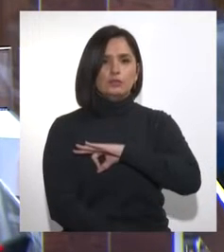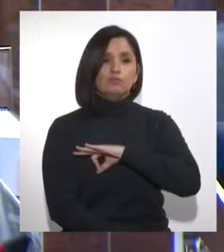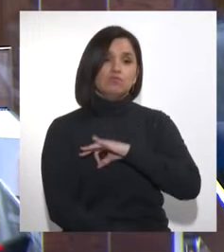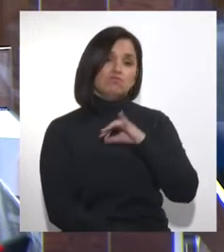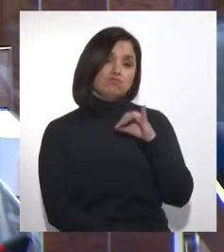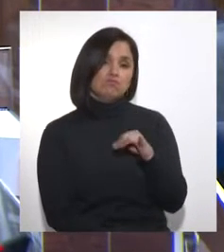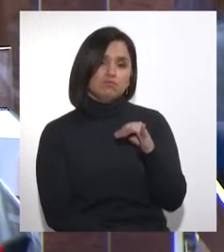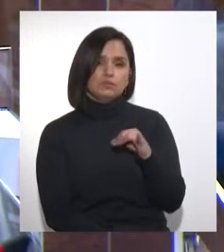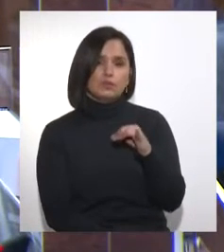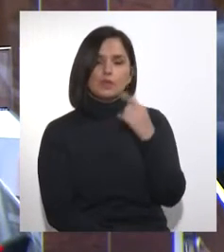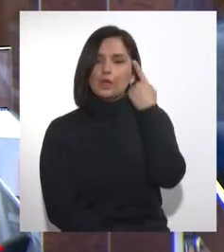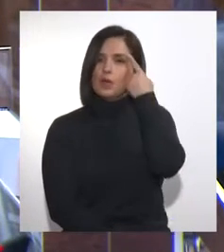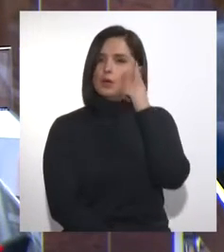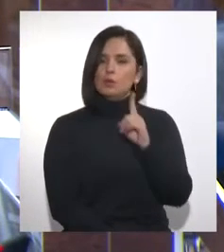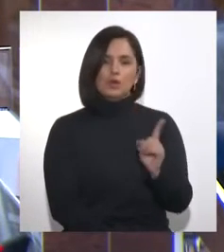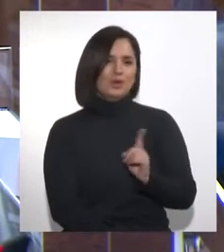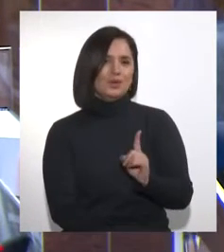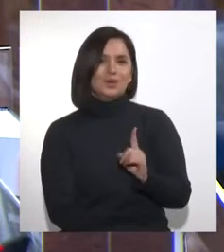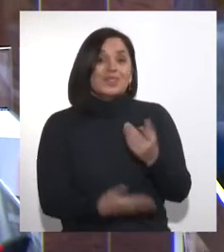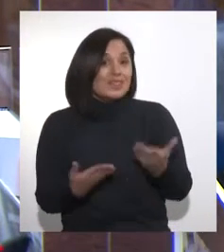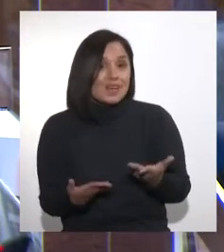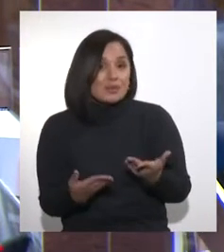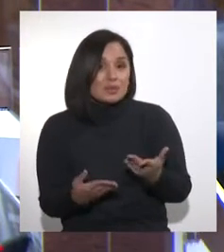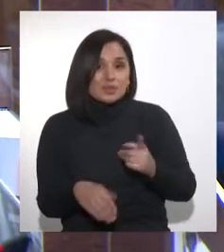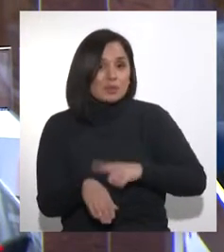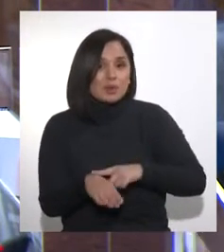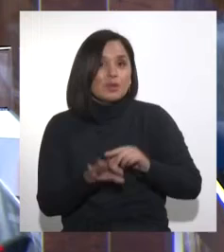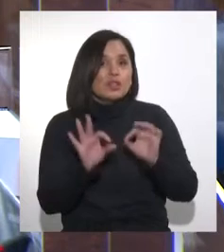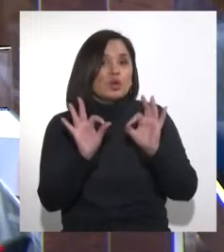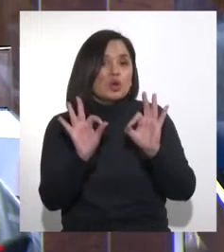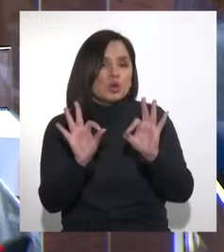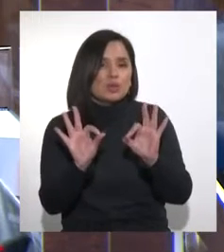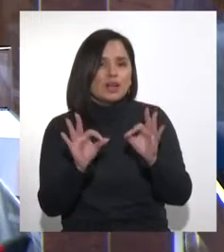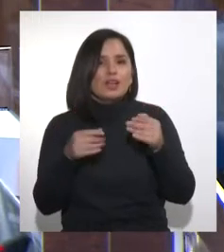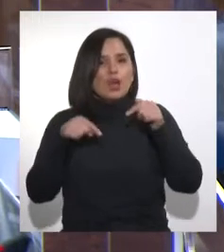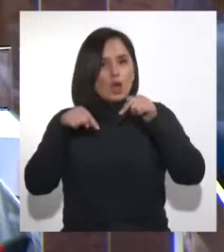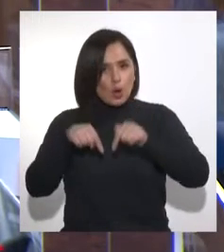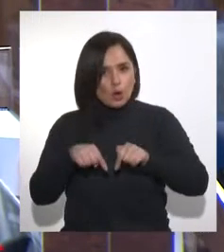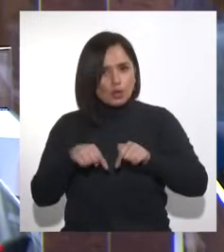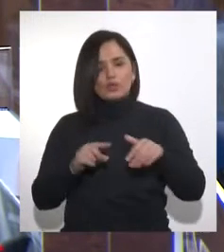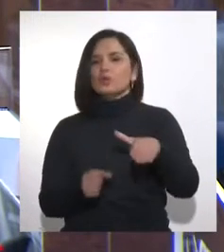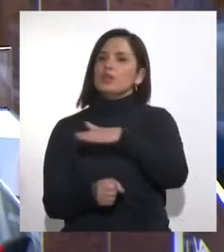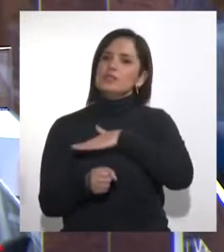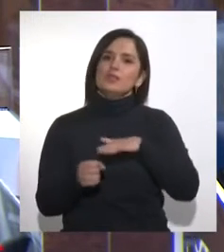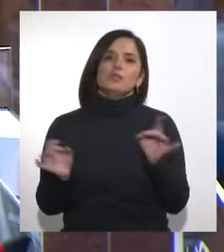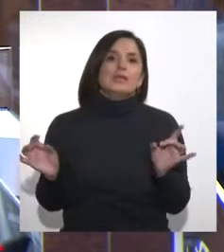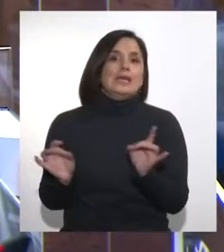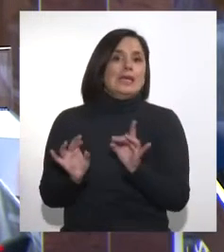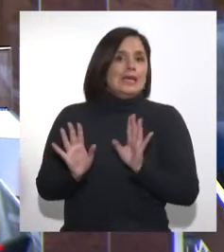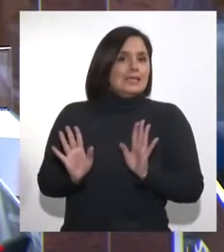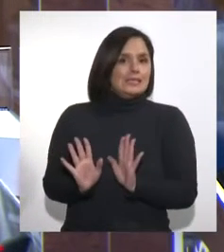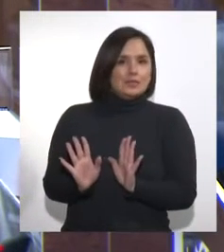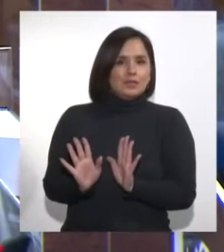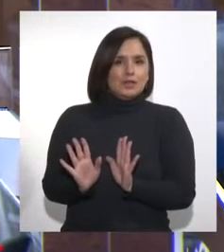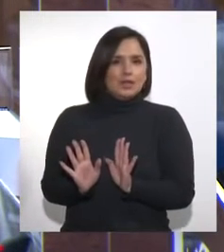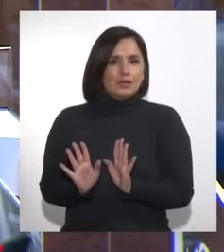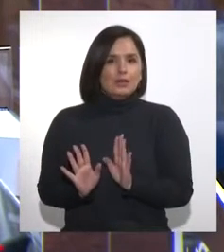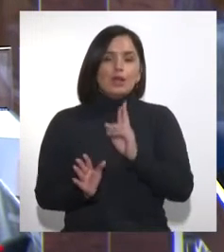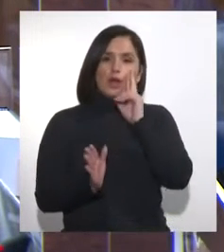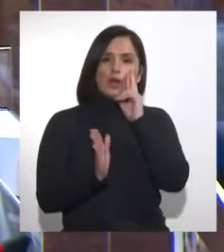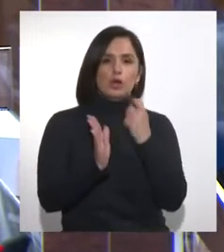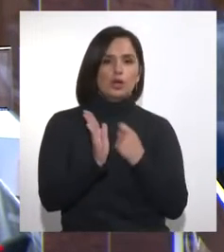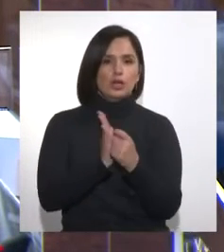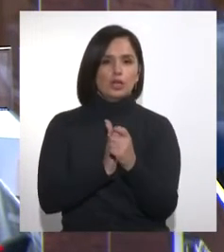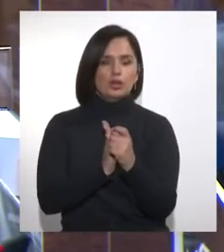normales. Pero no vivimos tiempos normales. Hoy vivimos una situación de excepción y esto lo reconoce el Banco Mundial y la